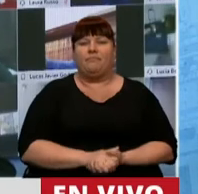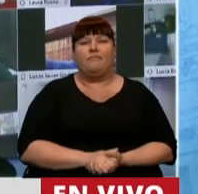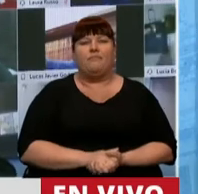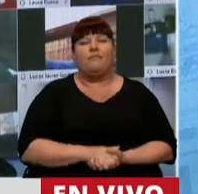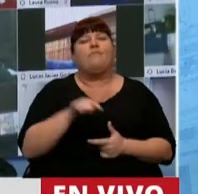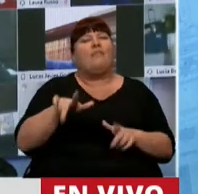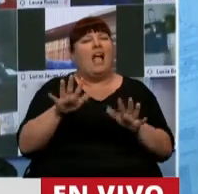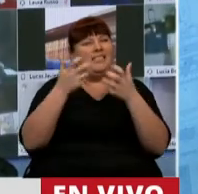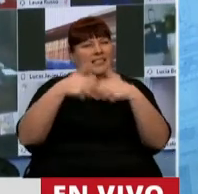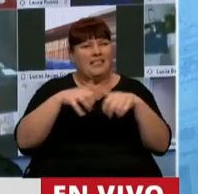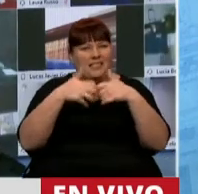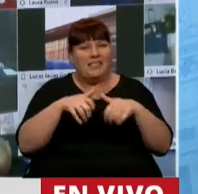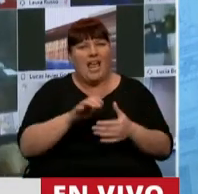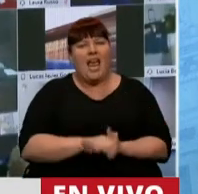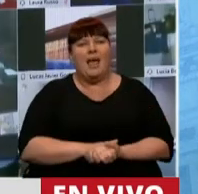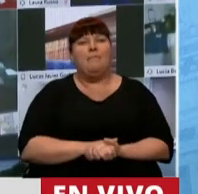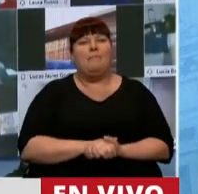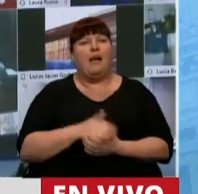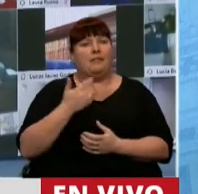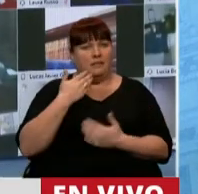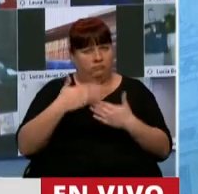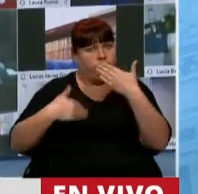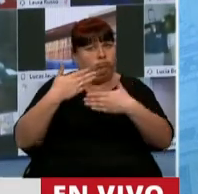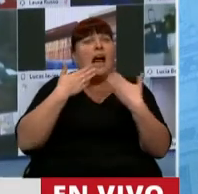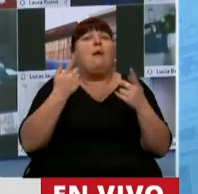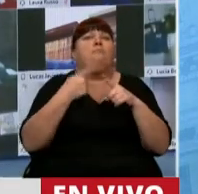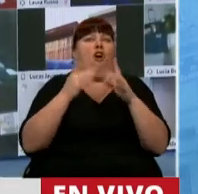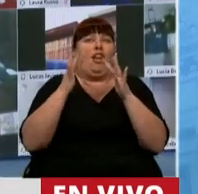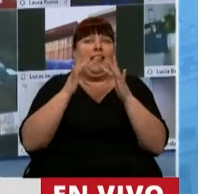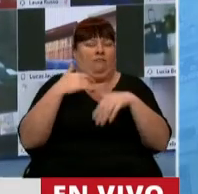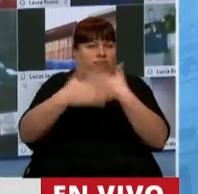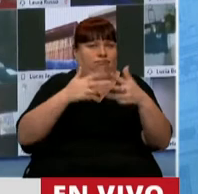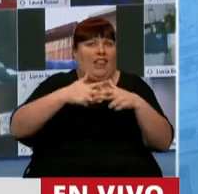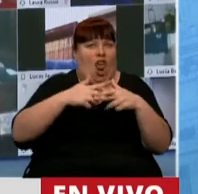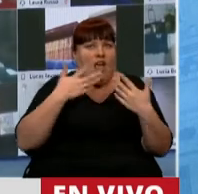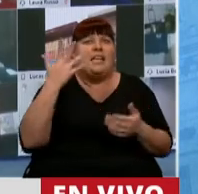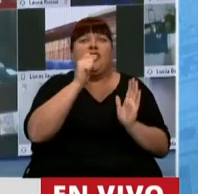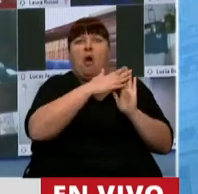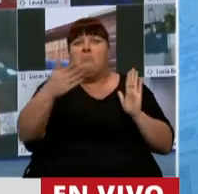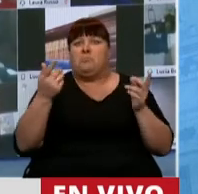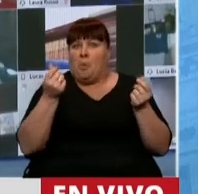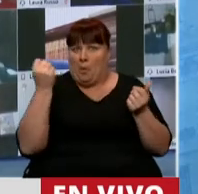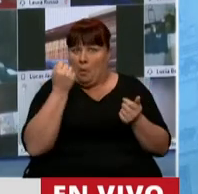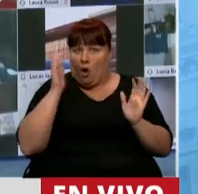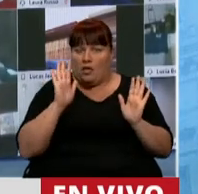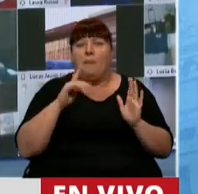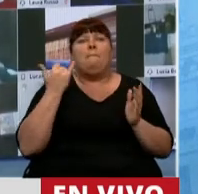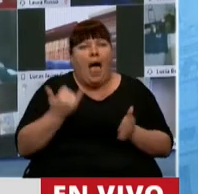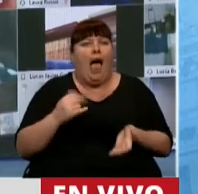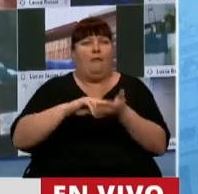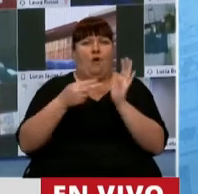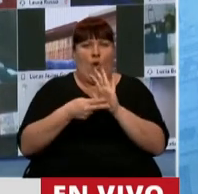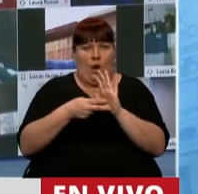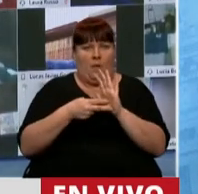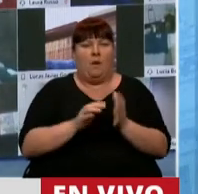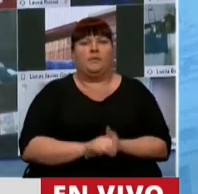Este sistema, que es un gran avance en términos tecnológicos y que nos ha servido estos 5 meses, ha tenido problemas.